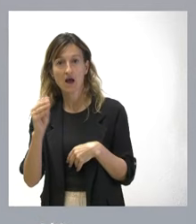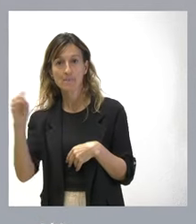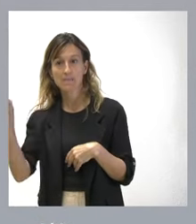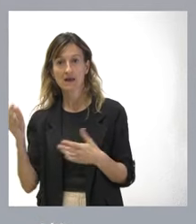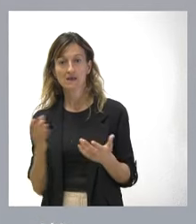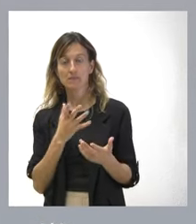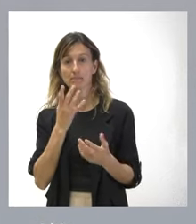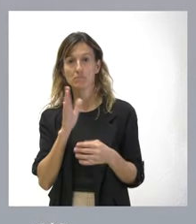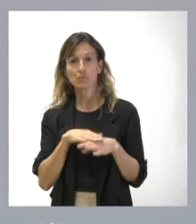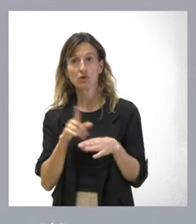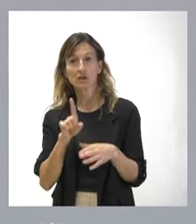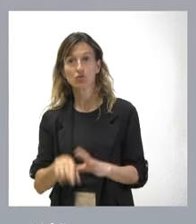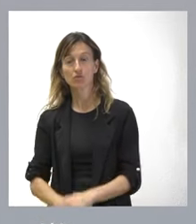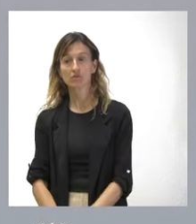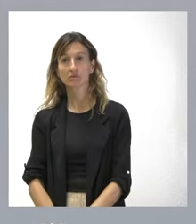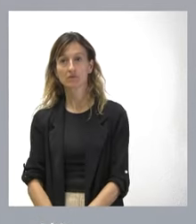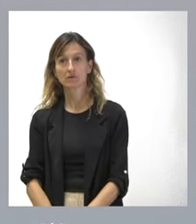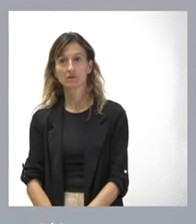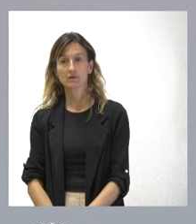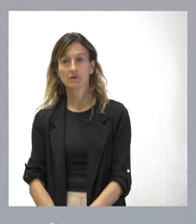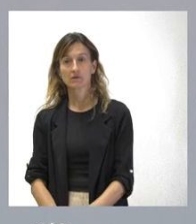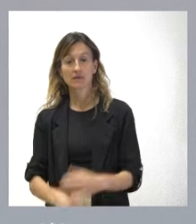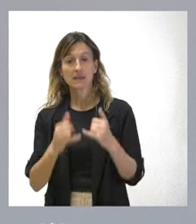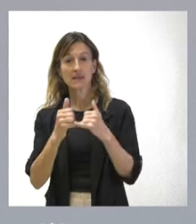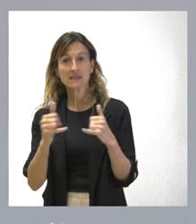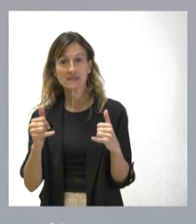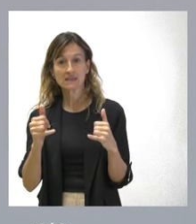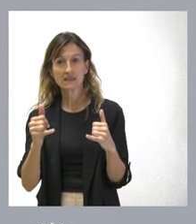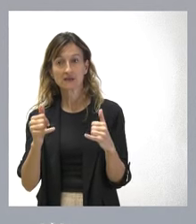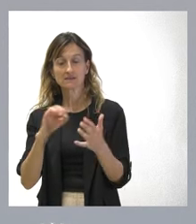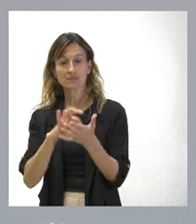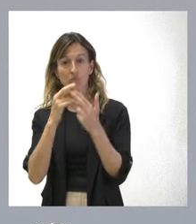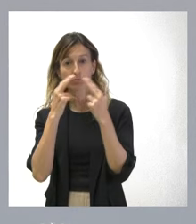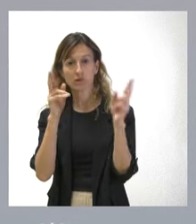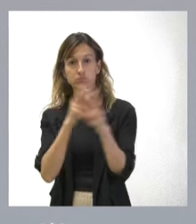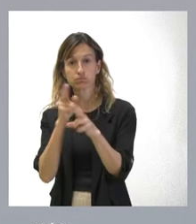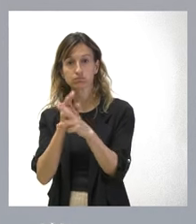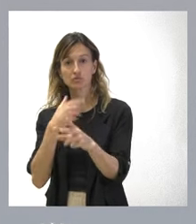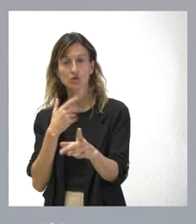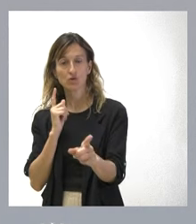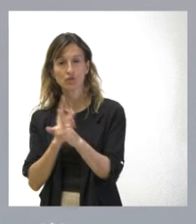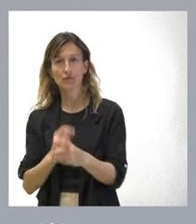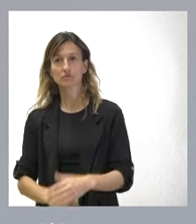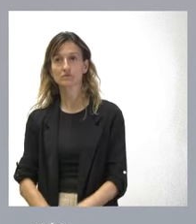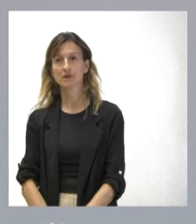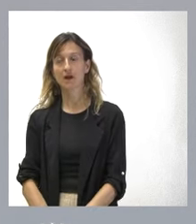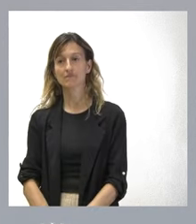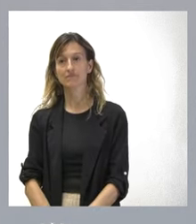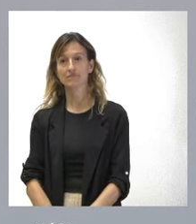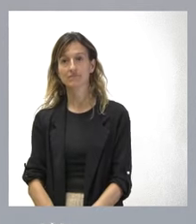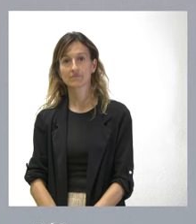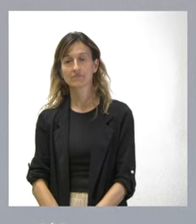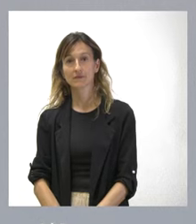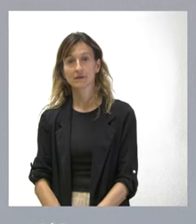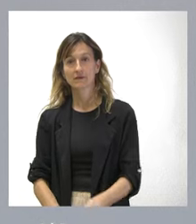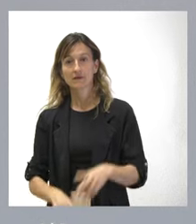Nosotros nos oponemos a cualquier supresión de líneas de servicio público en Castilla y León por parte del Gobierno en lo que